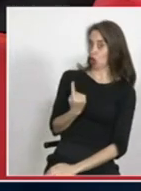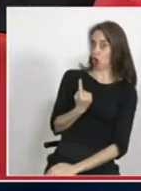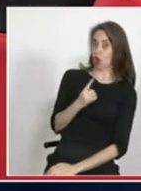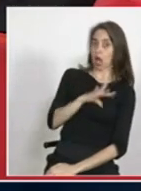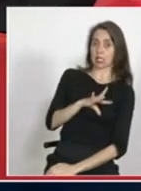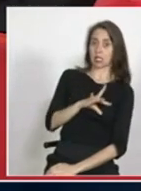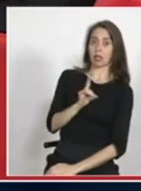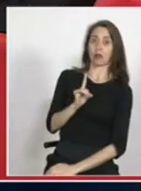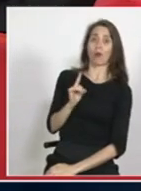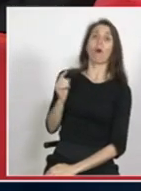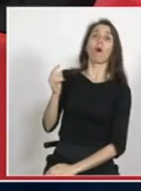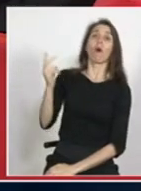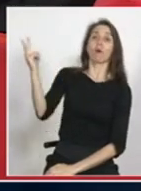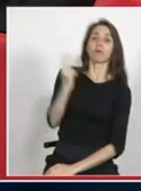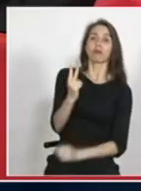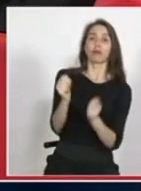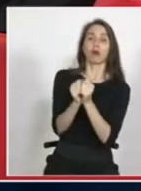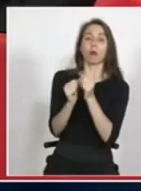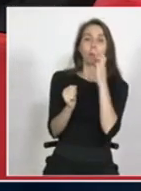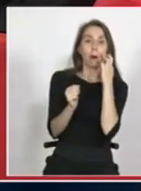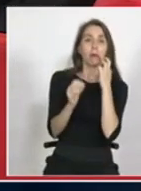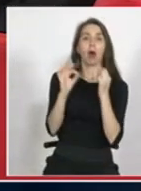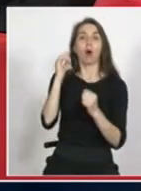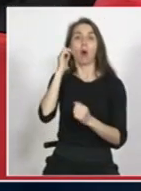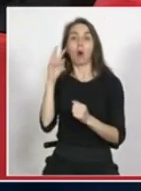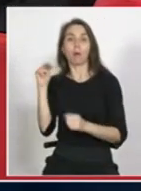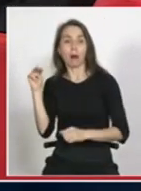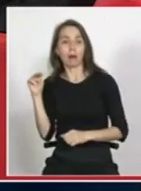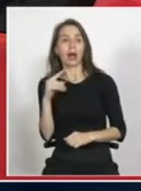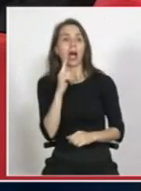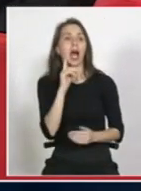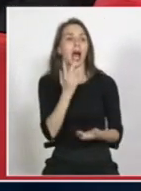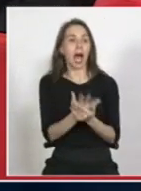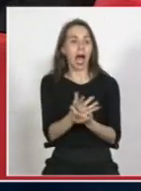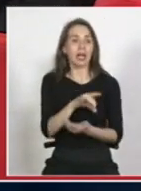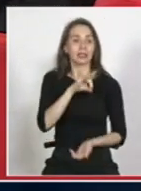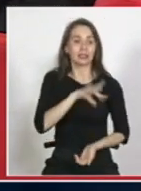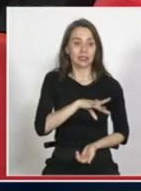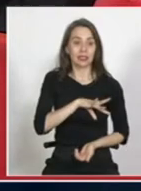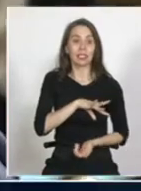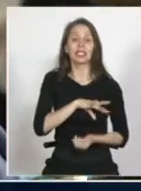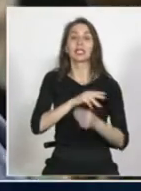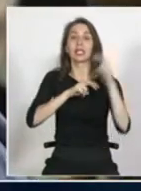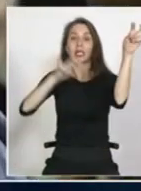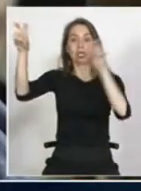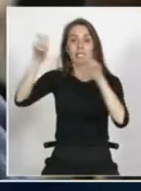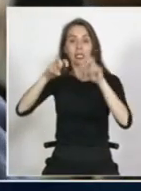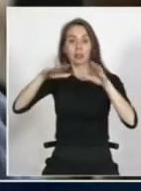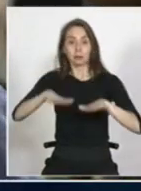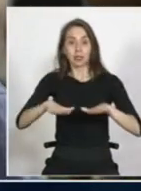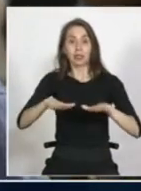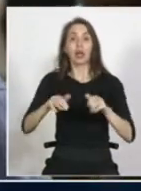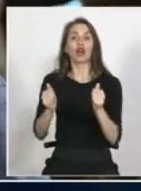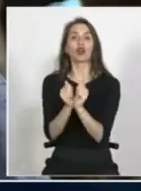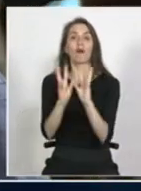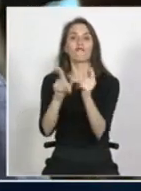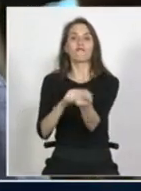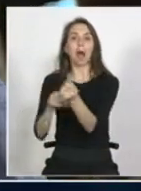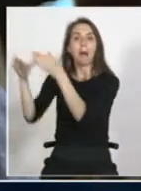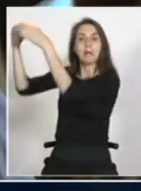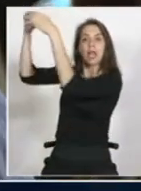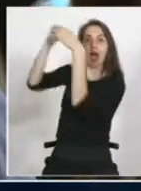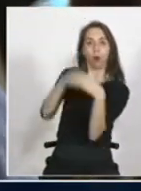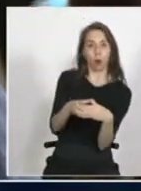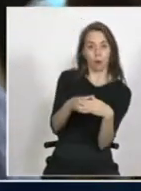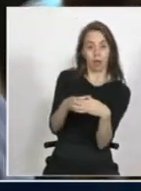Exacto. Entonces, no... En el caso nuestro, porque hay migraciones que son de niños, pero en el caso de Chile no sí. en otros lados. Súper importante eso, son migraciones familiares. Pero acá en Chile son